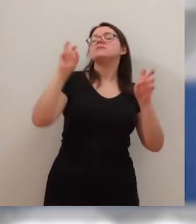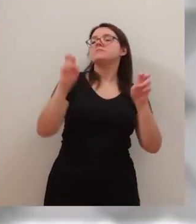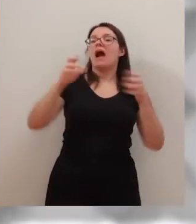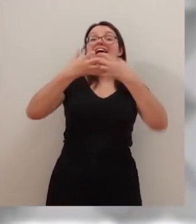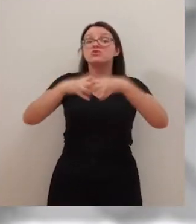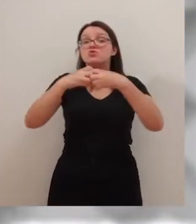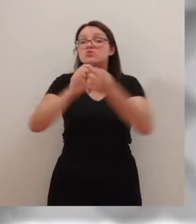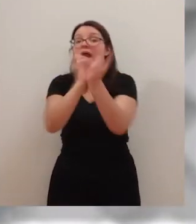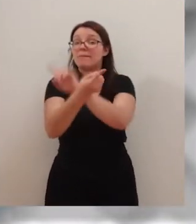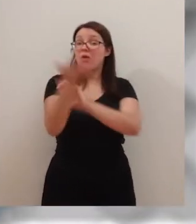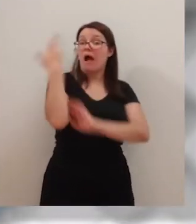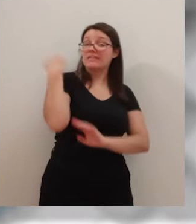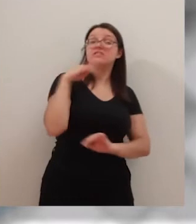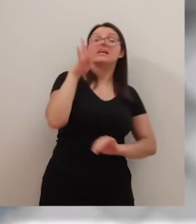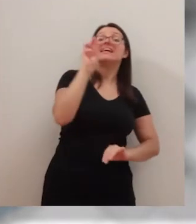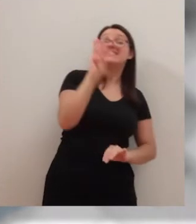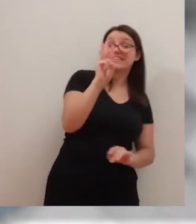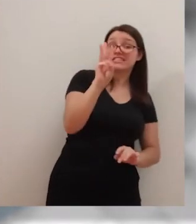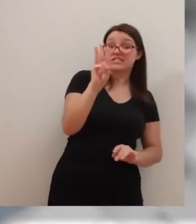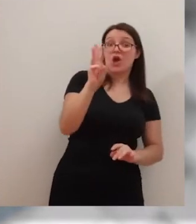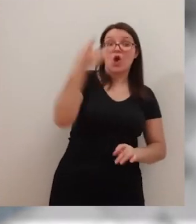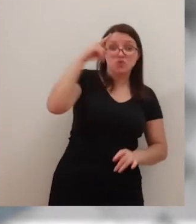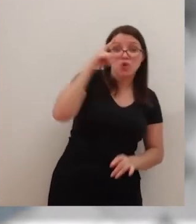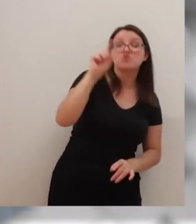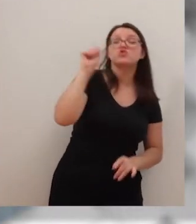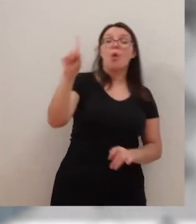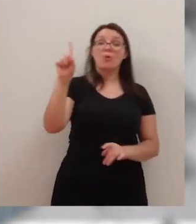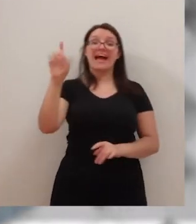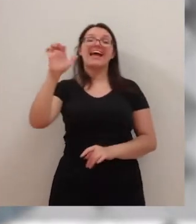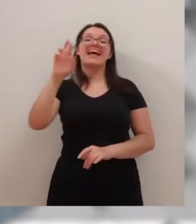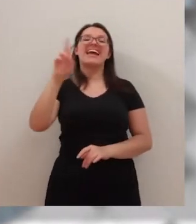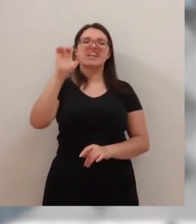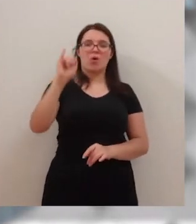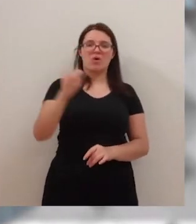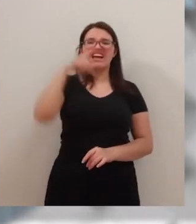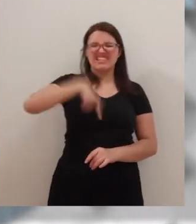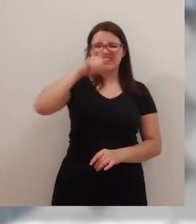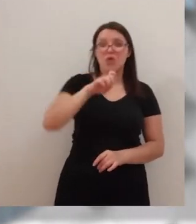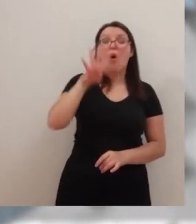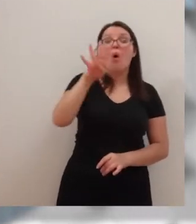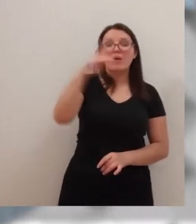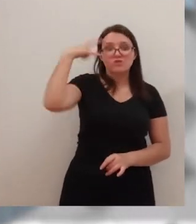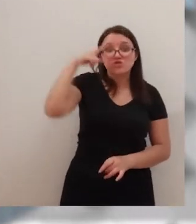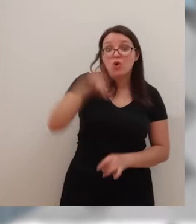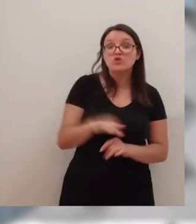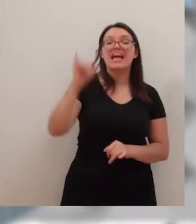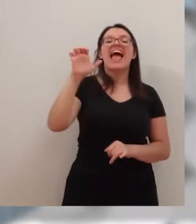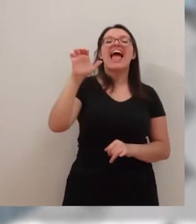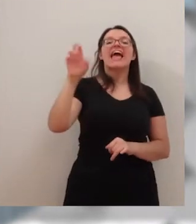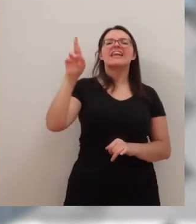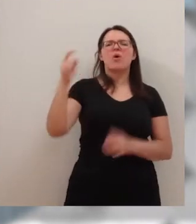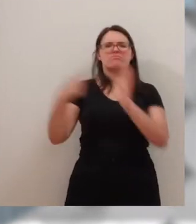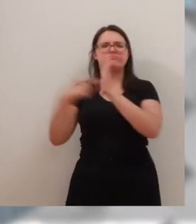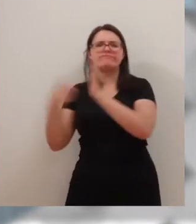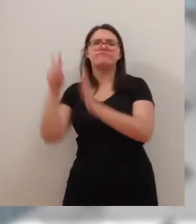Normalmente han sido siempre tres corridas de toros y una de rejones. Este año van a ser cuatro corridas de toros. Y la corrida de toros de rejones la hemos descompuesto porque